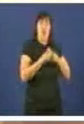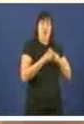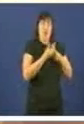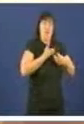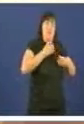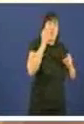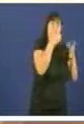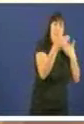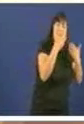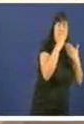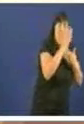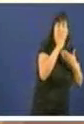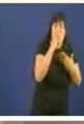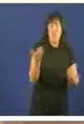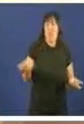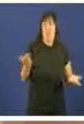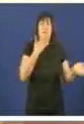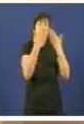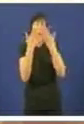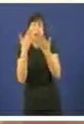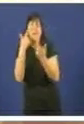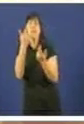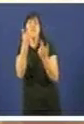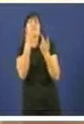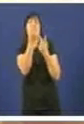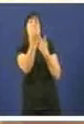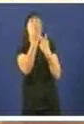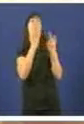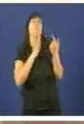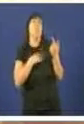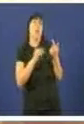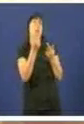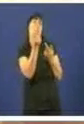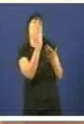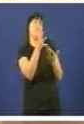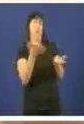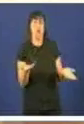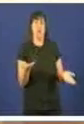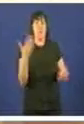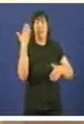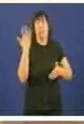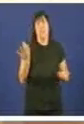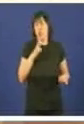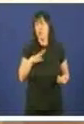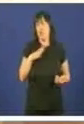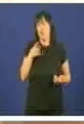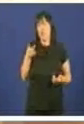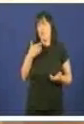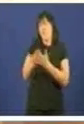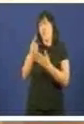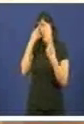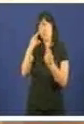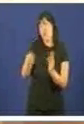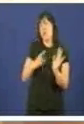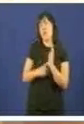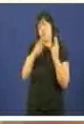comisión de seguimento, cale en concreto a aportación que os concellos deben facer, e en prazo por tanto a que respete a lei e a